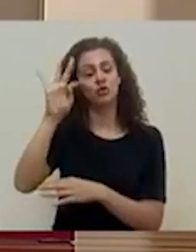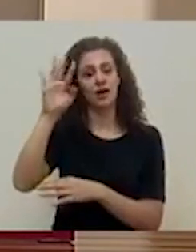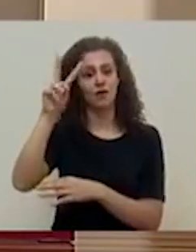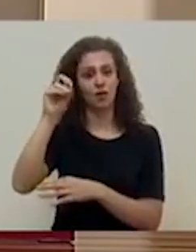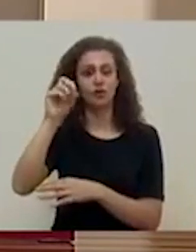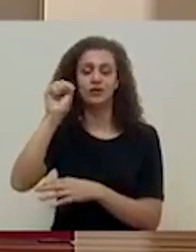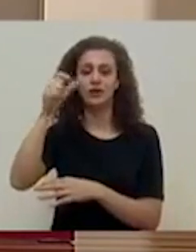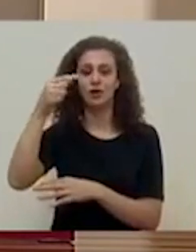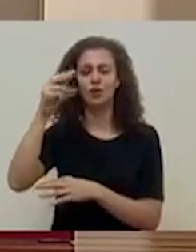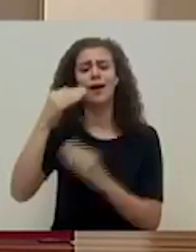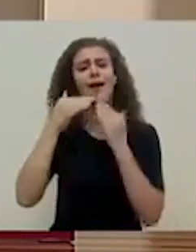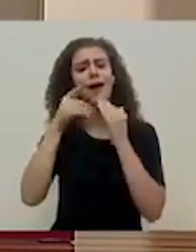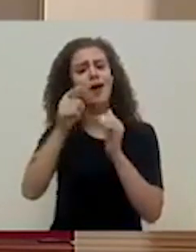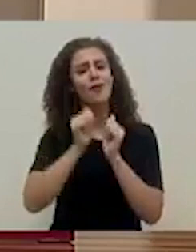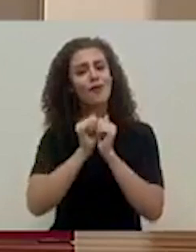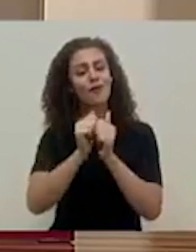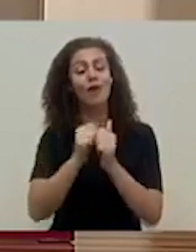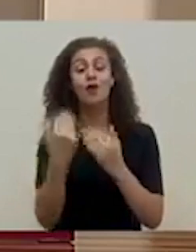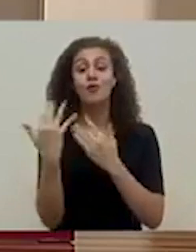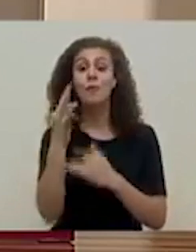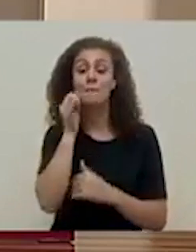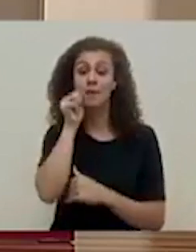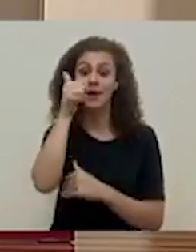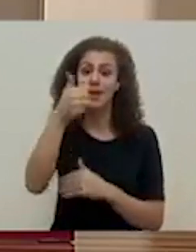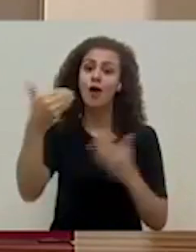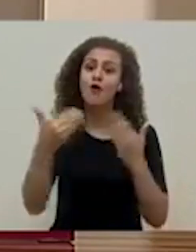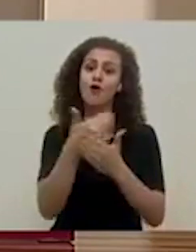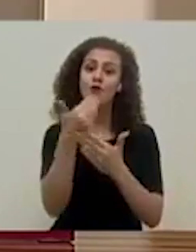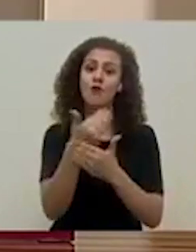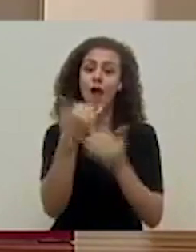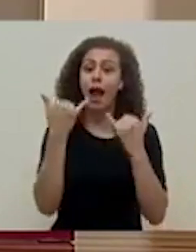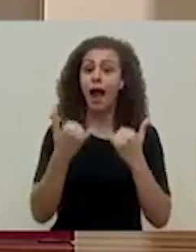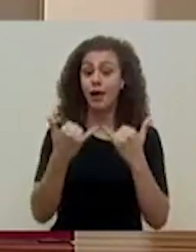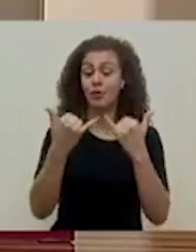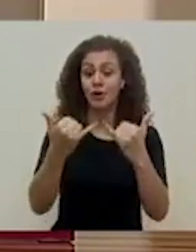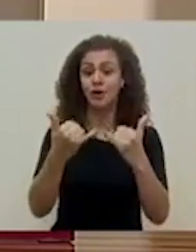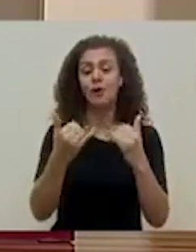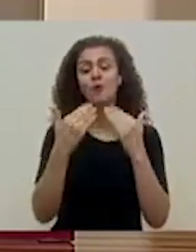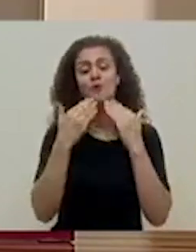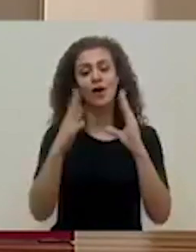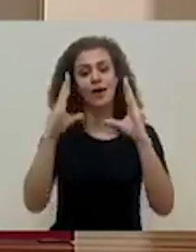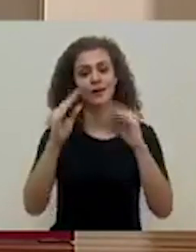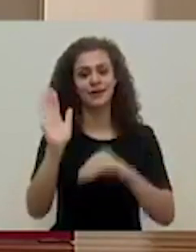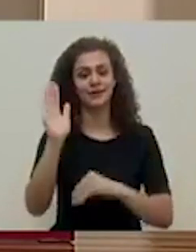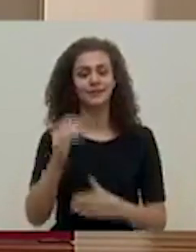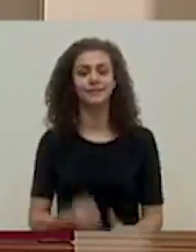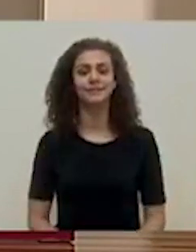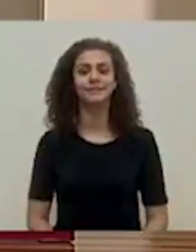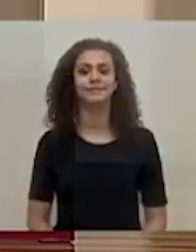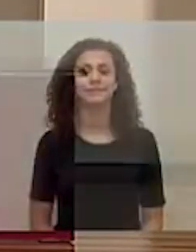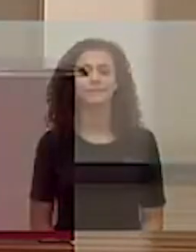gracias por acompañarnos los esperamos mañana con una nueva actualización muy buenas tardes